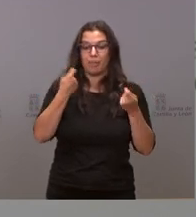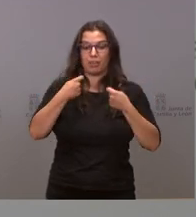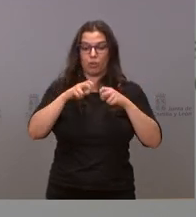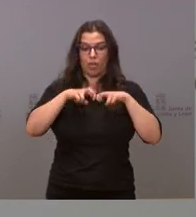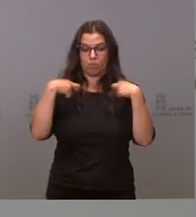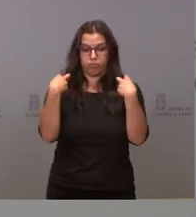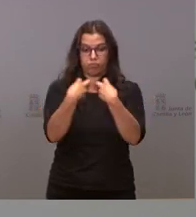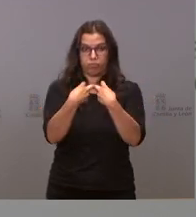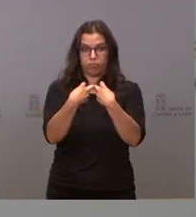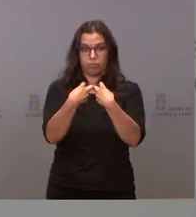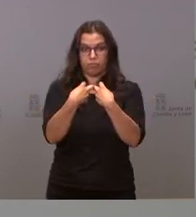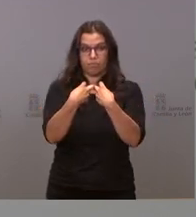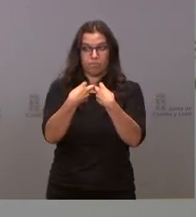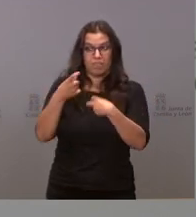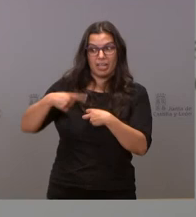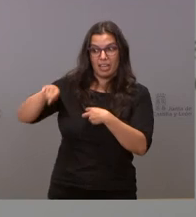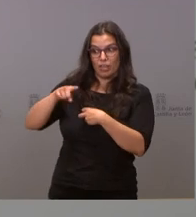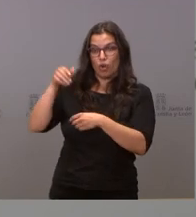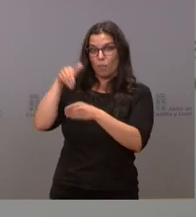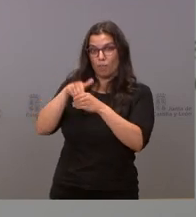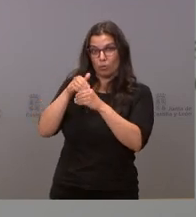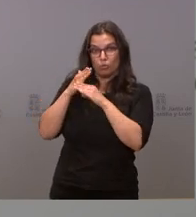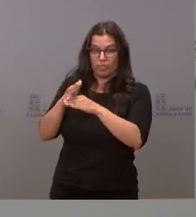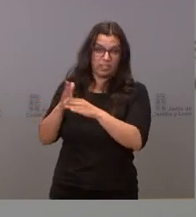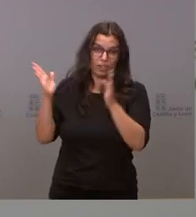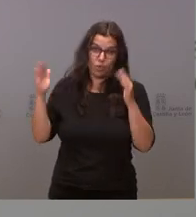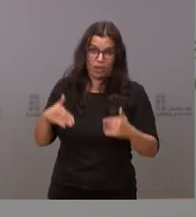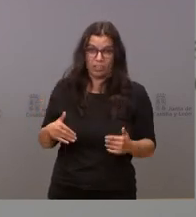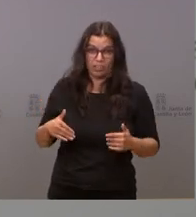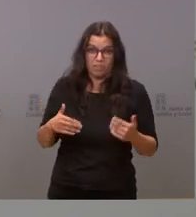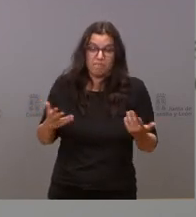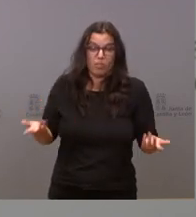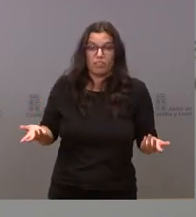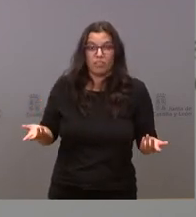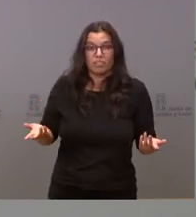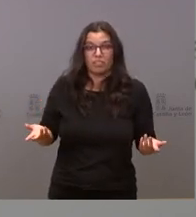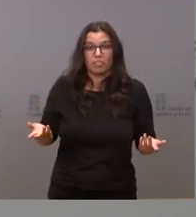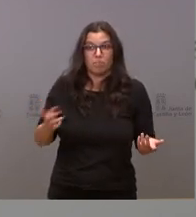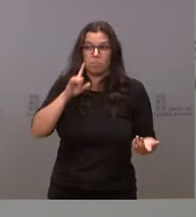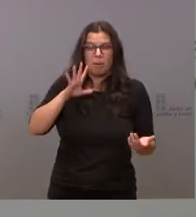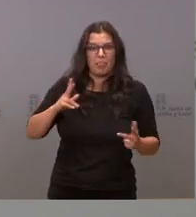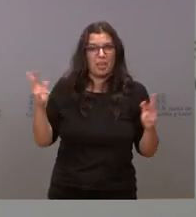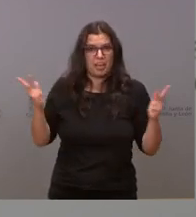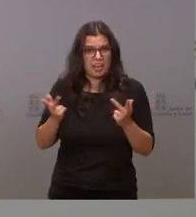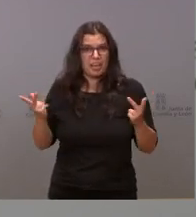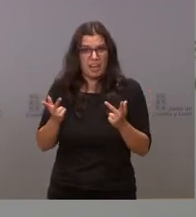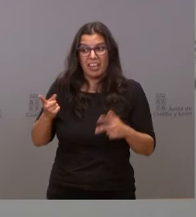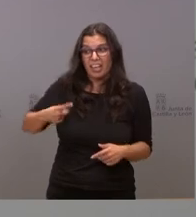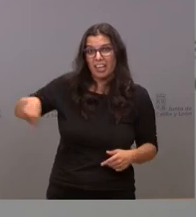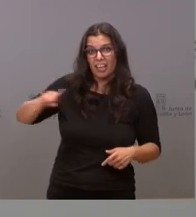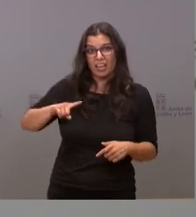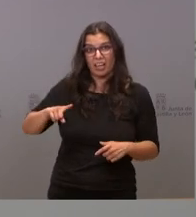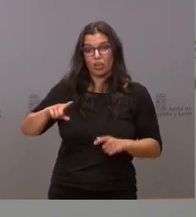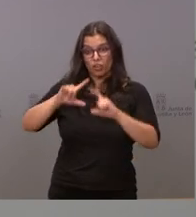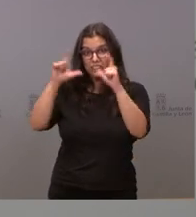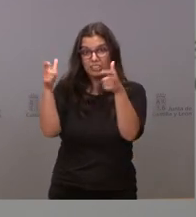tienen los votos ni la legitimidad suficiente me parece un hecho gravísimo que se sienten en